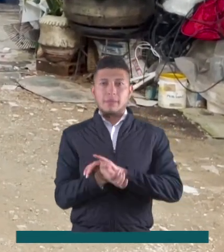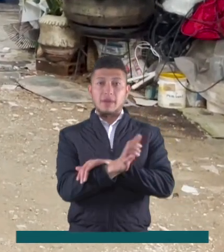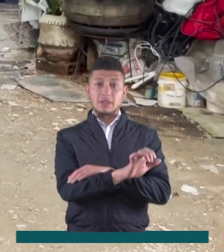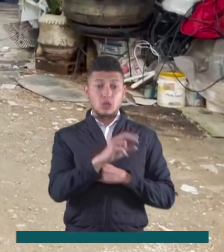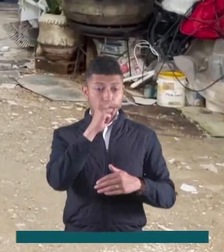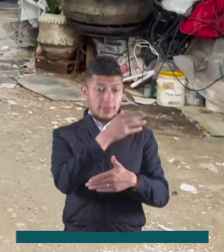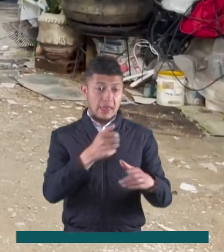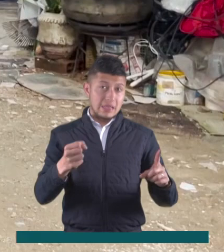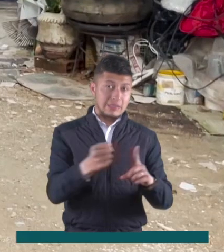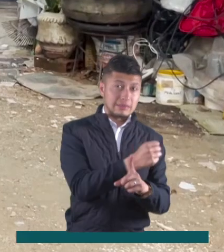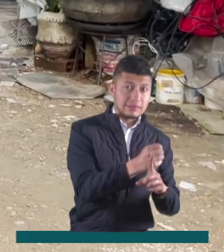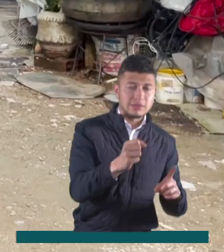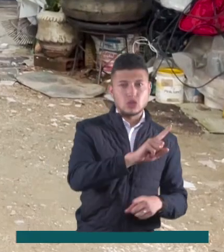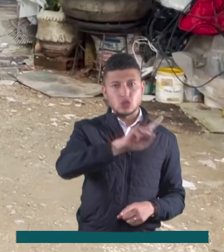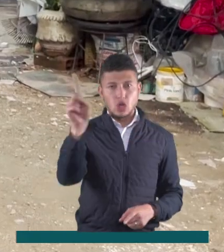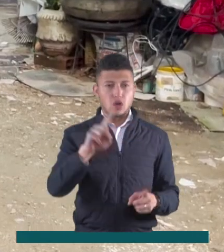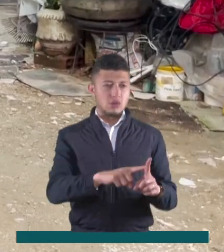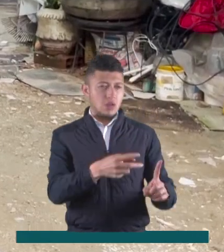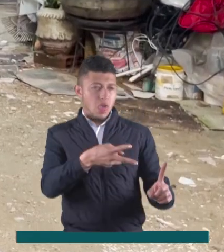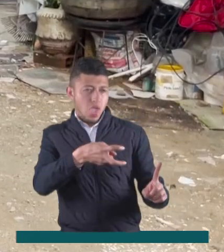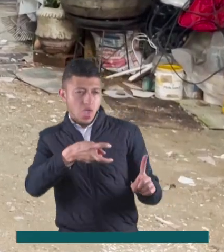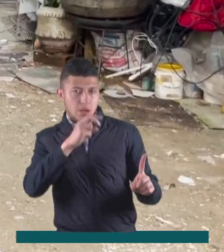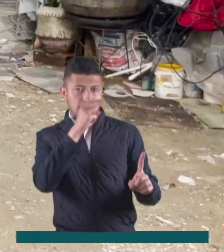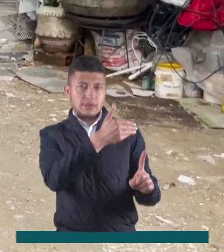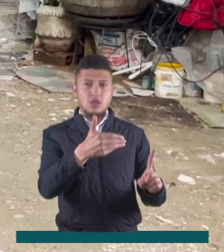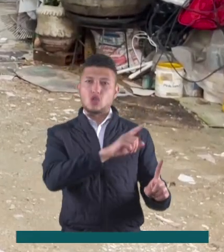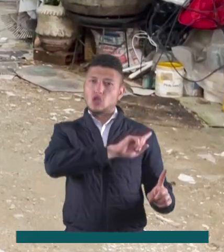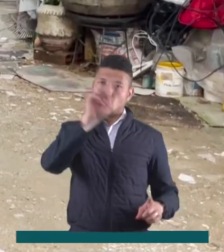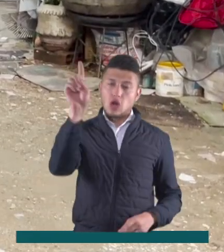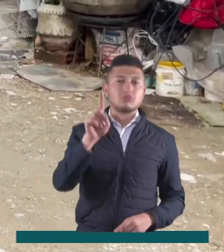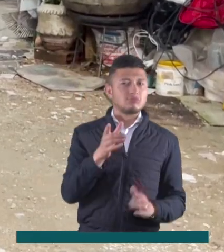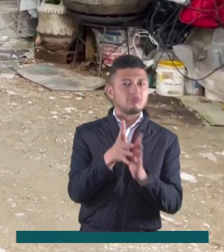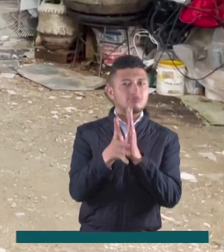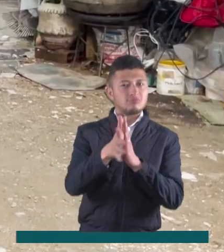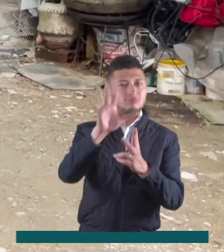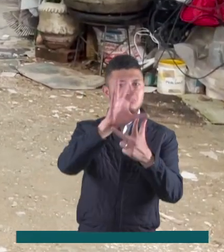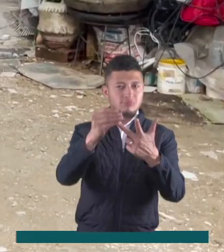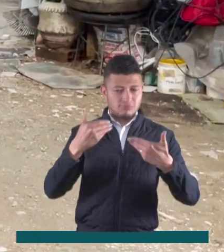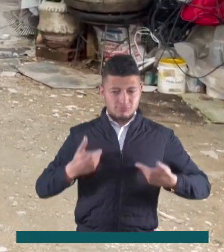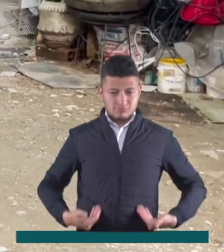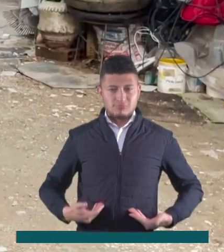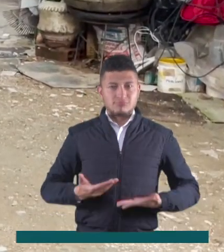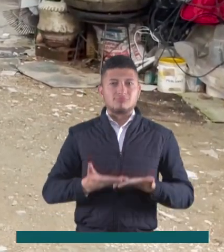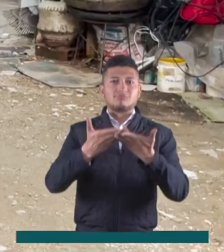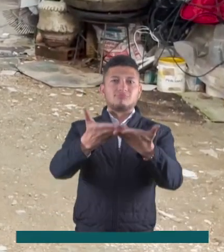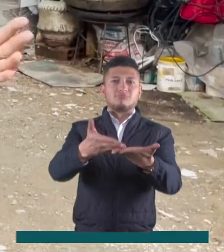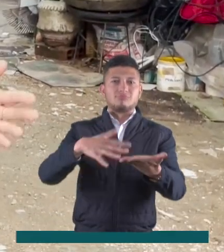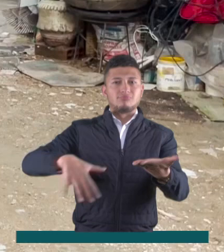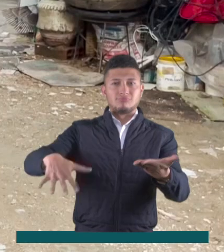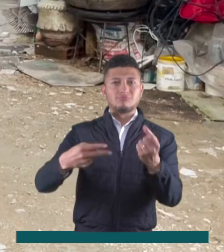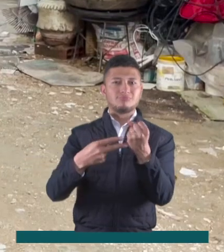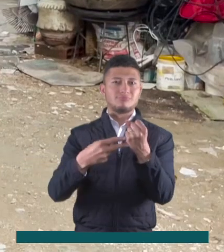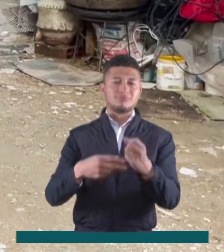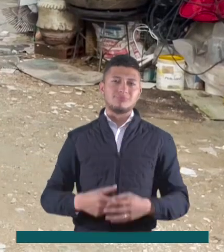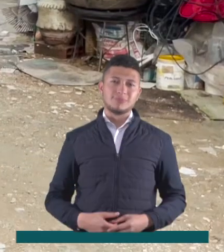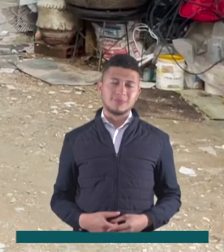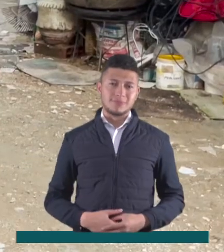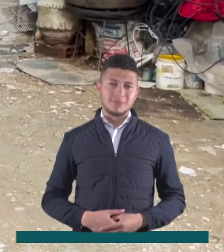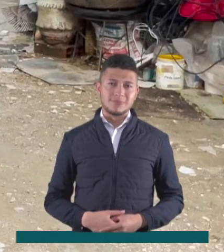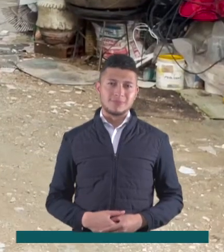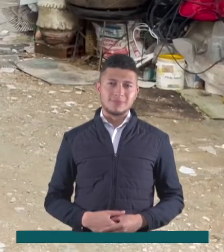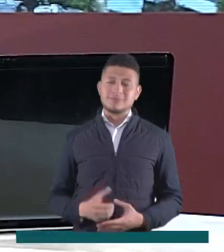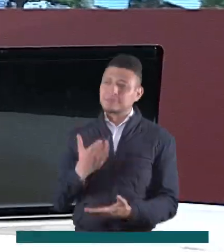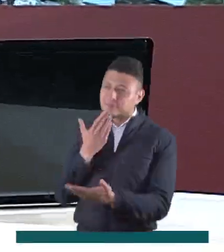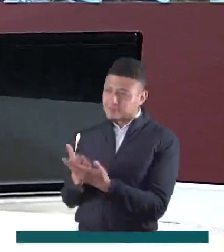a prevenir el maltrato infantil y la explotación en nuestros niños. Para Enlace 13 informó Ayán Trujillo desde la Comuna 3 de Neiva,